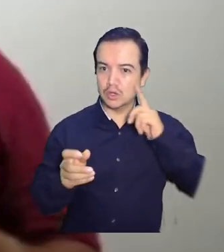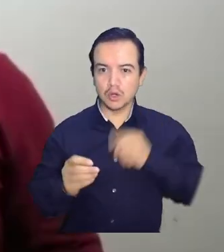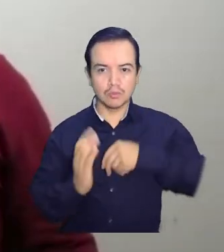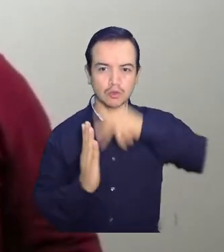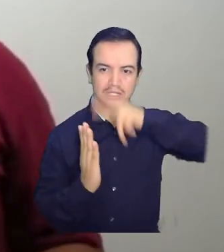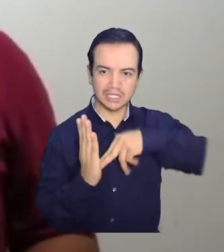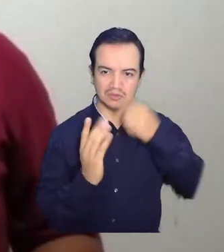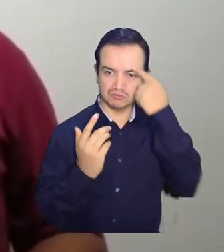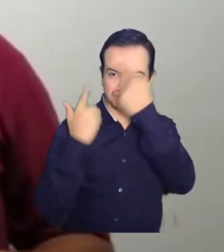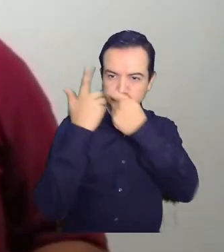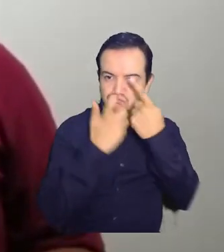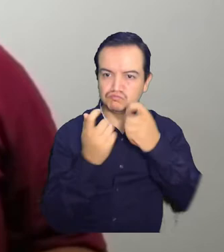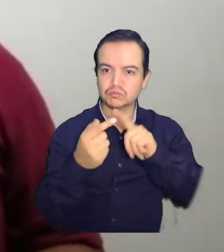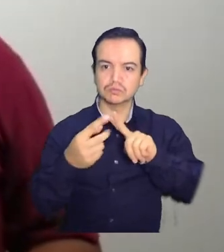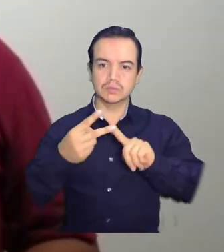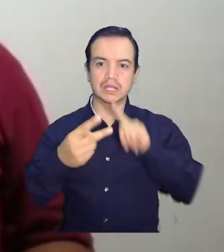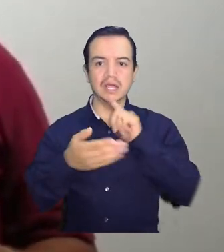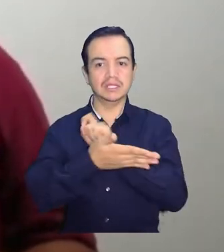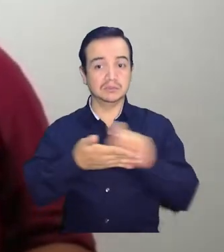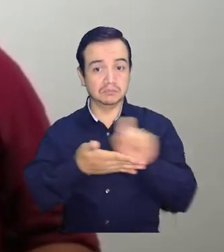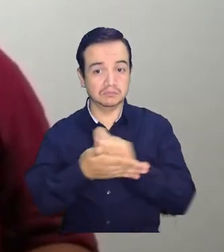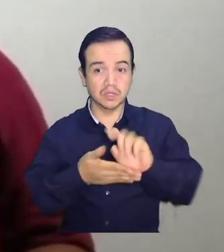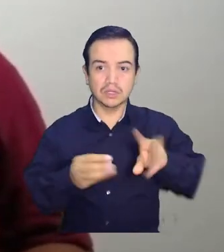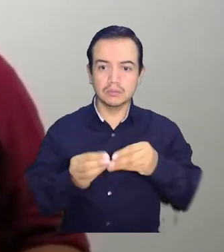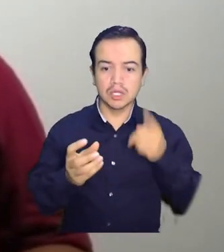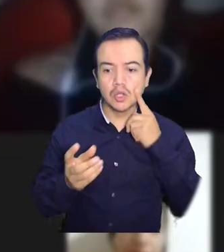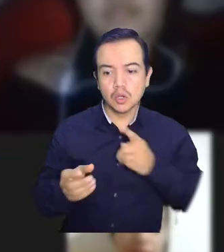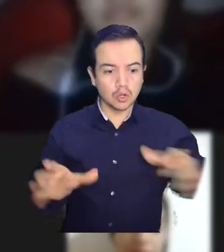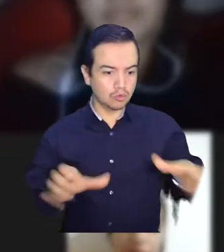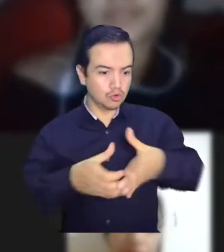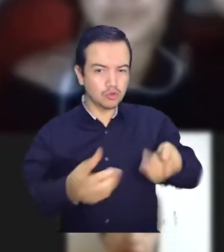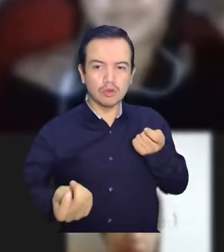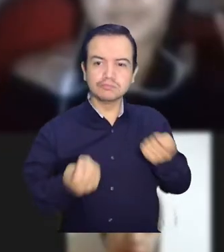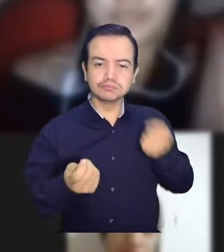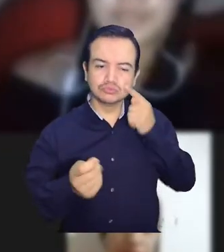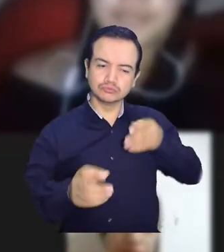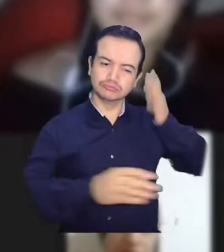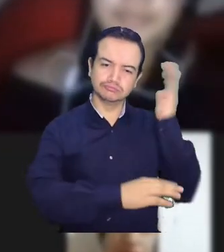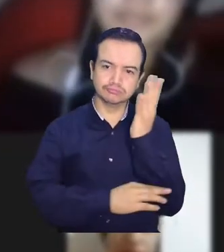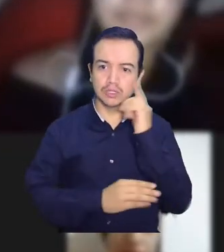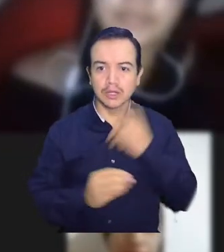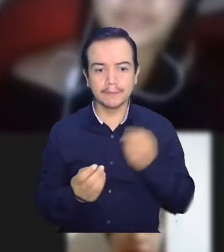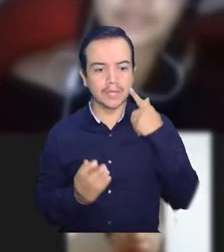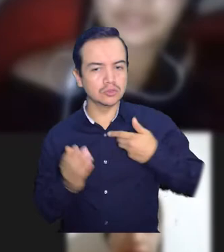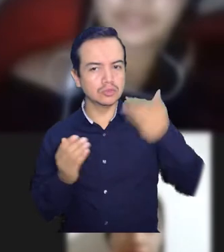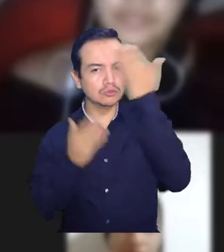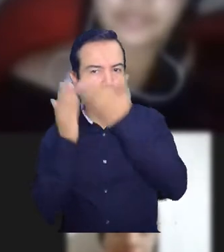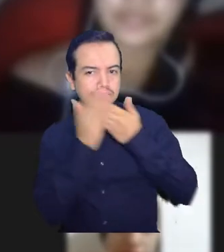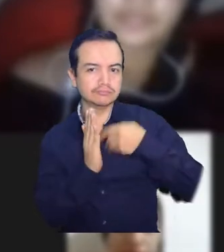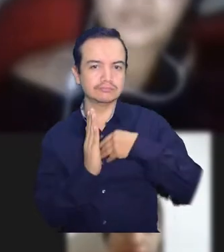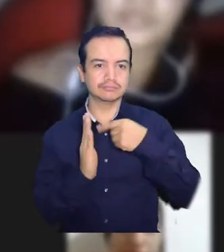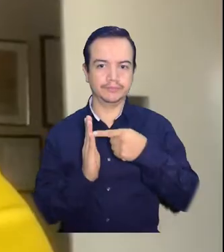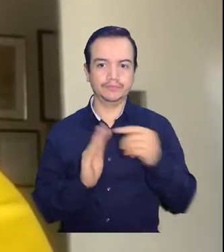lectura crítica, escritura, además de eso, manejo de grupo y análisis de datos para representantes. Por